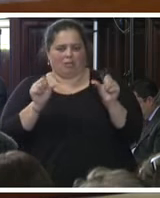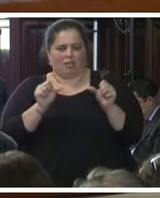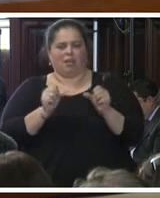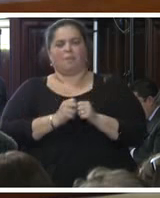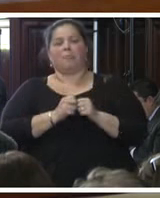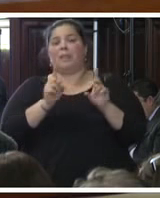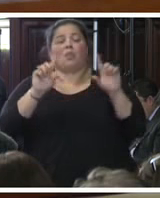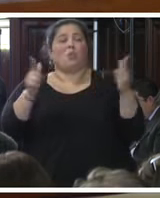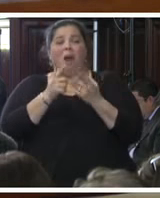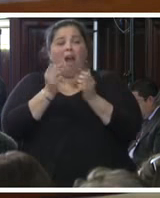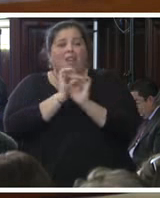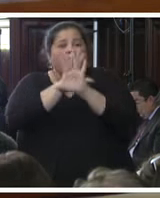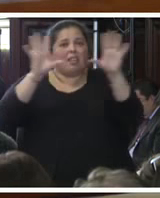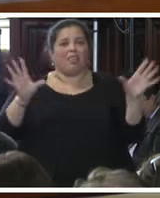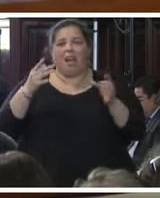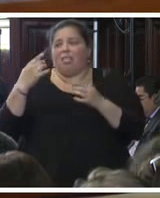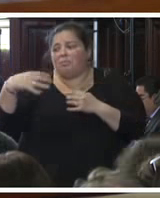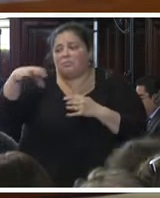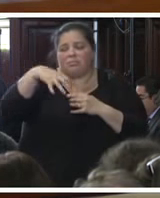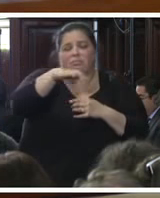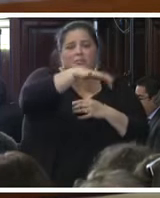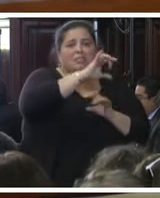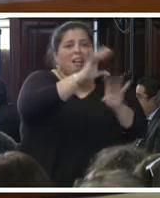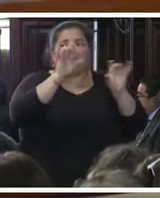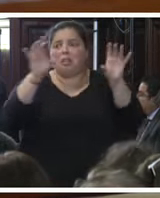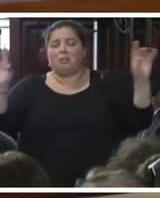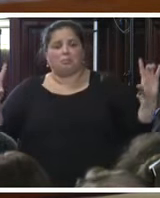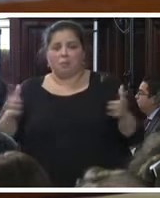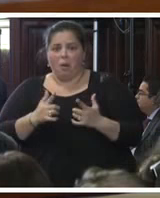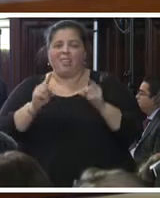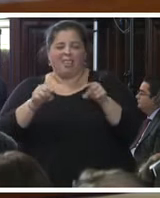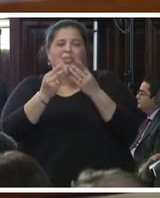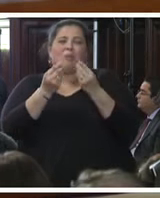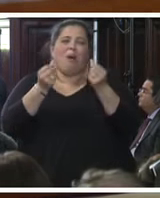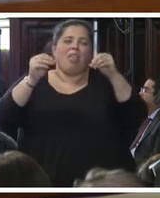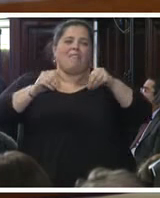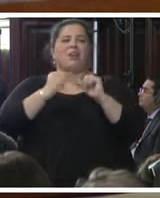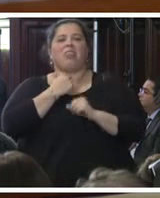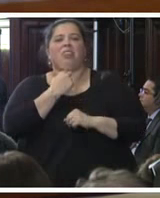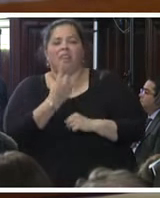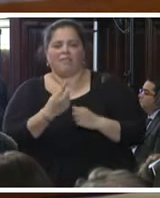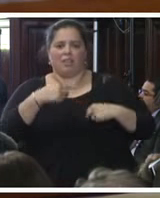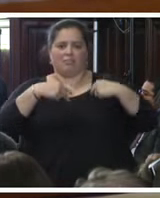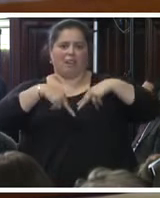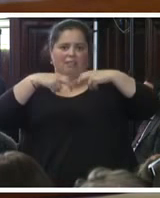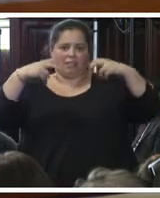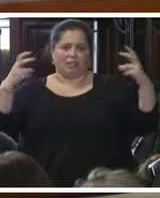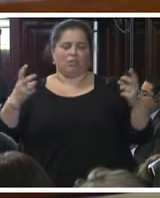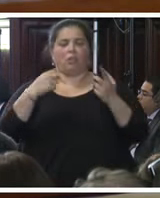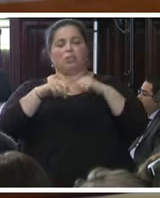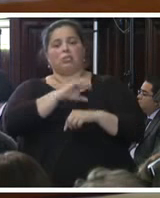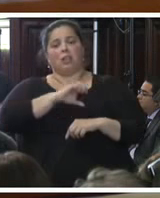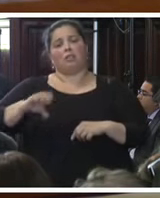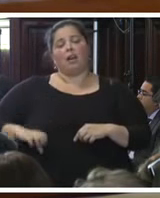ellas, y por el contrario diluye la visión integral de la investigación. El Estado ha referido públicamente que de los 11